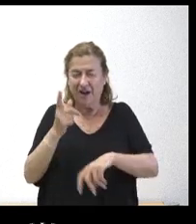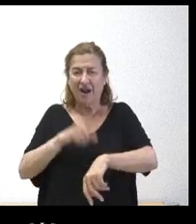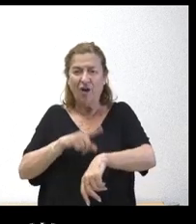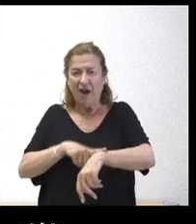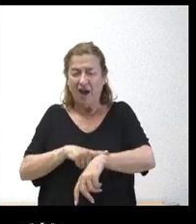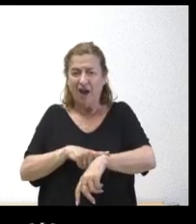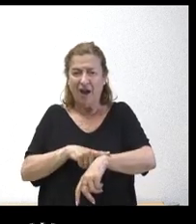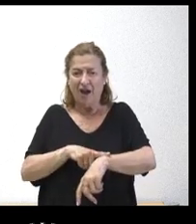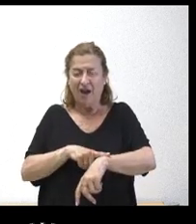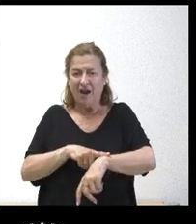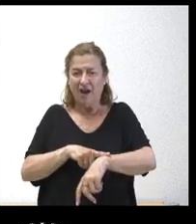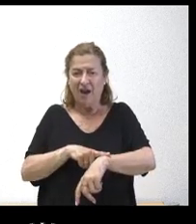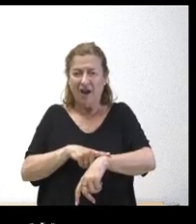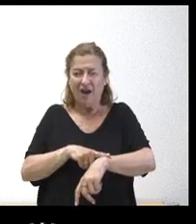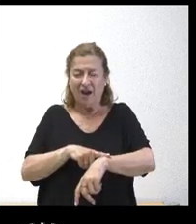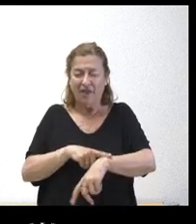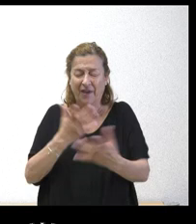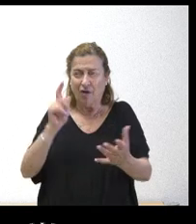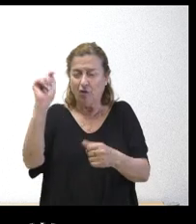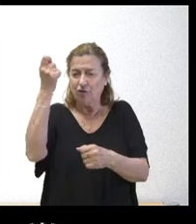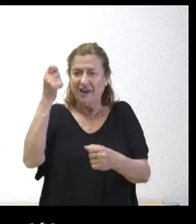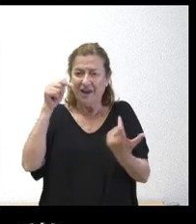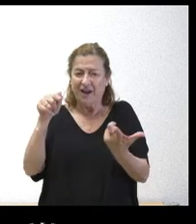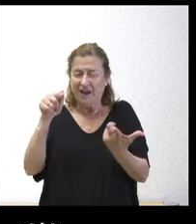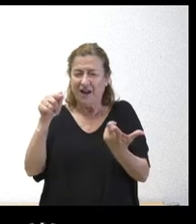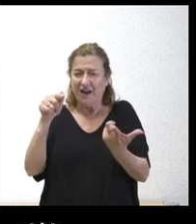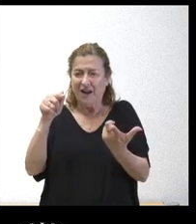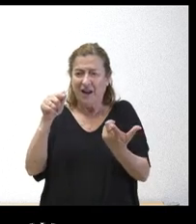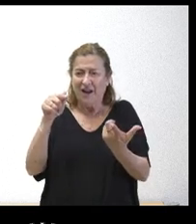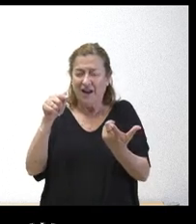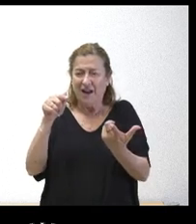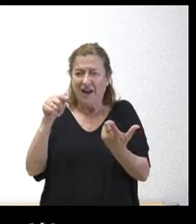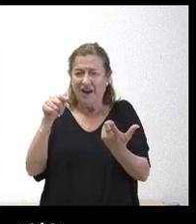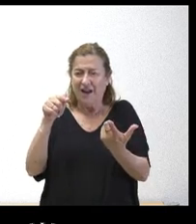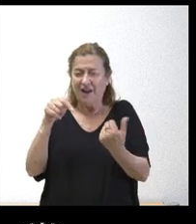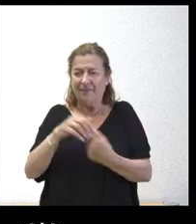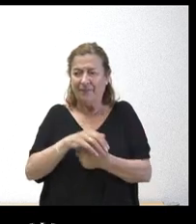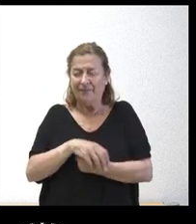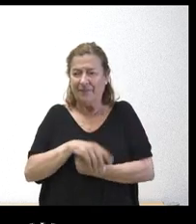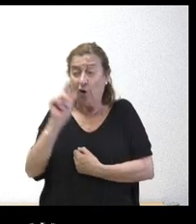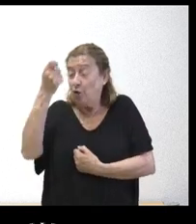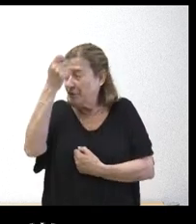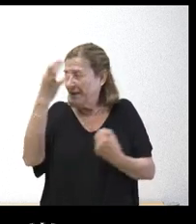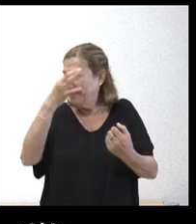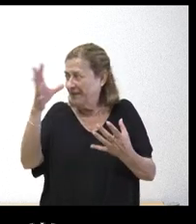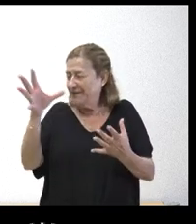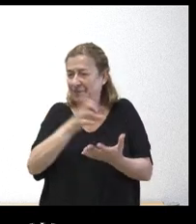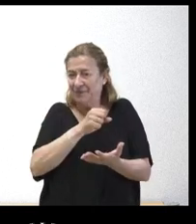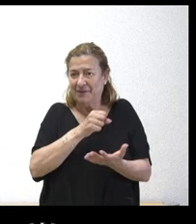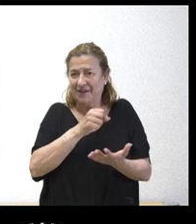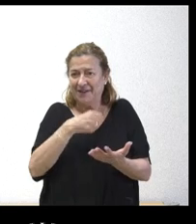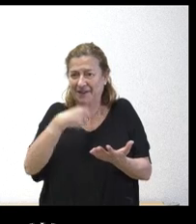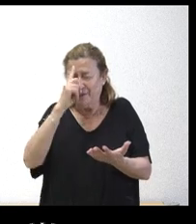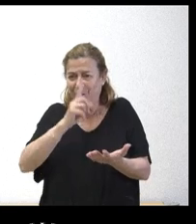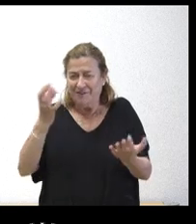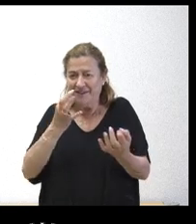conseguir que eso se absorba No sé si